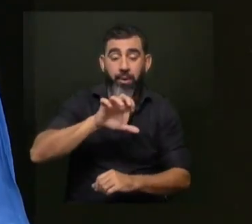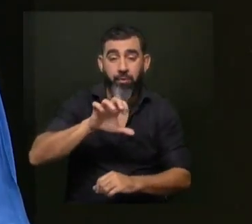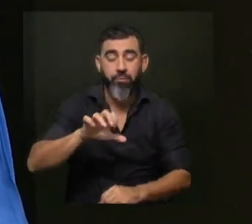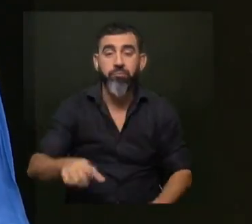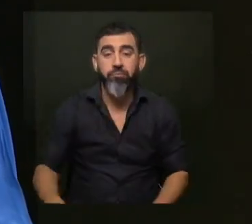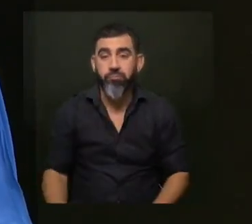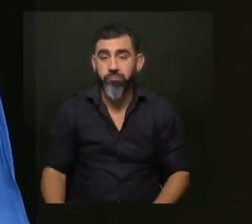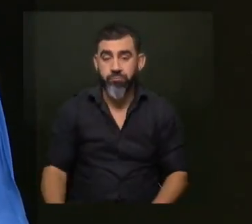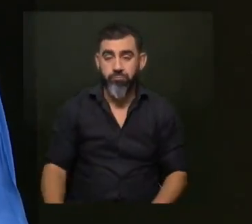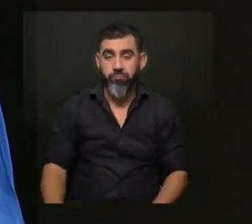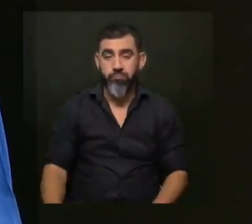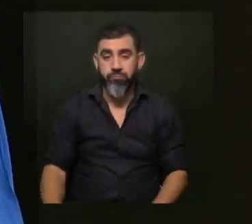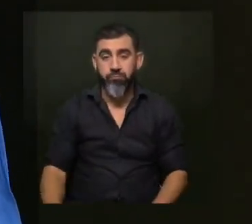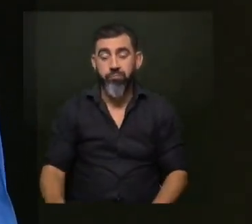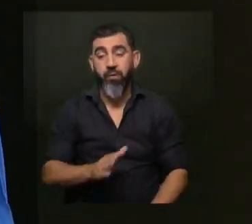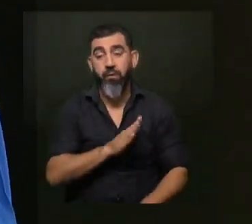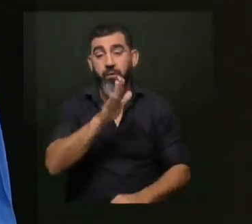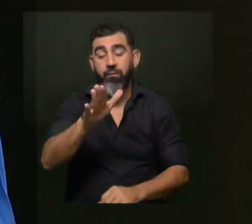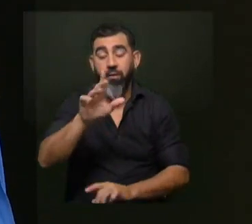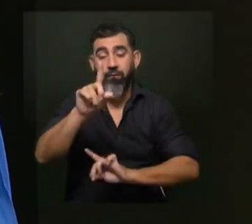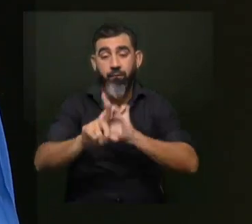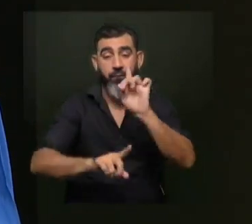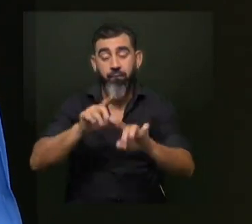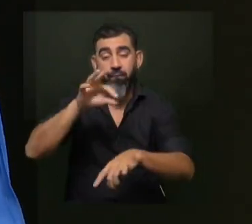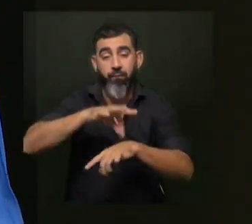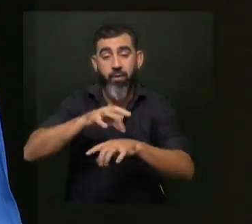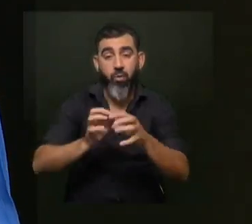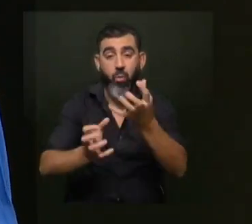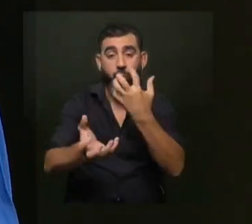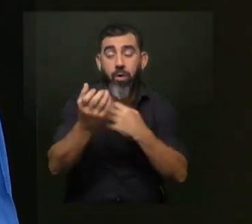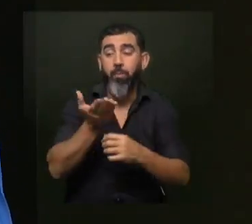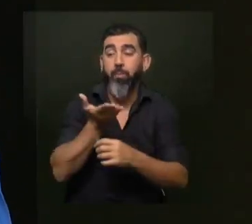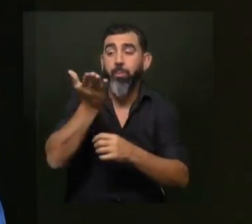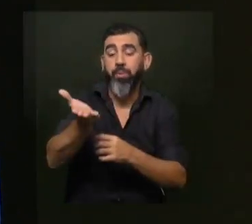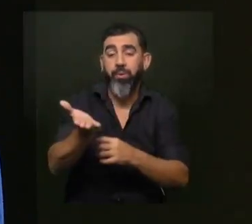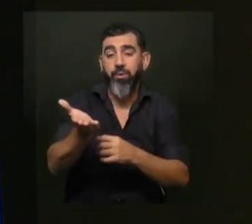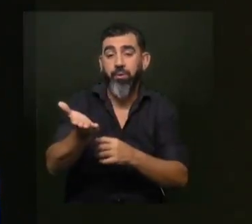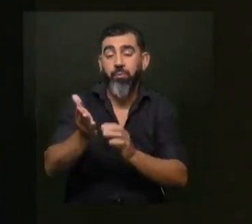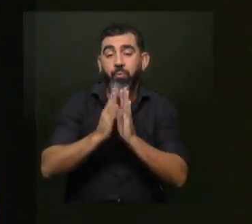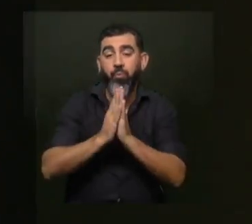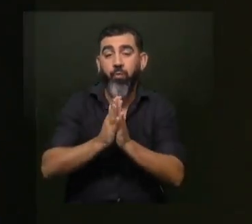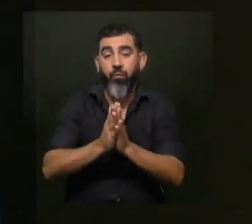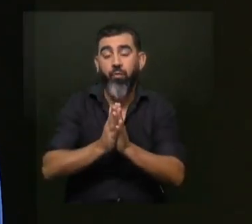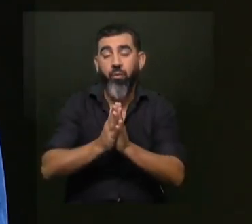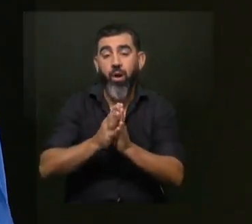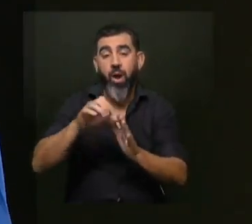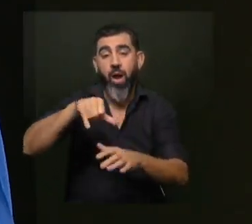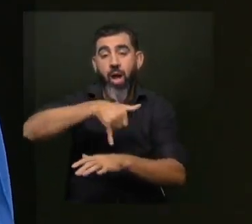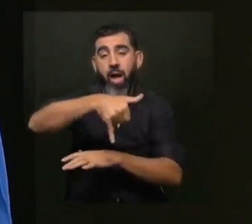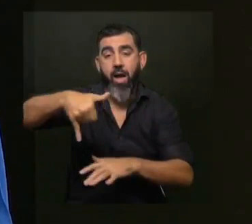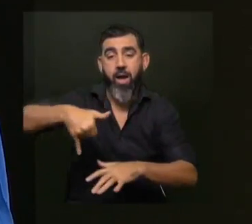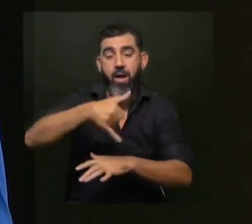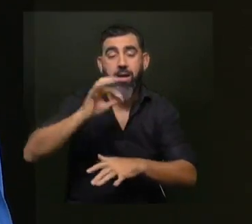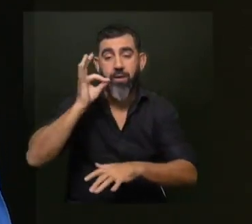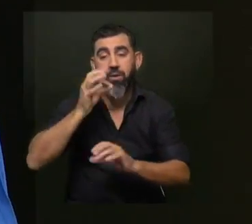se presentaban en la clínica de la facultad de veterinaria pidiéndole que les diera a los perros aceite de cannabis o le